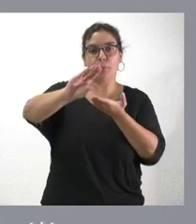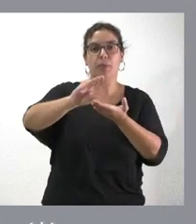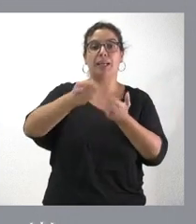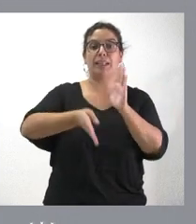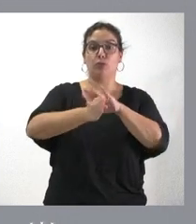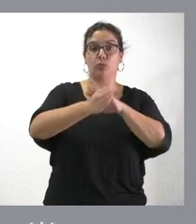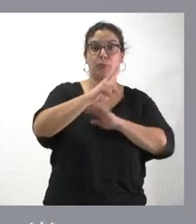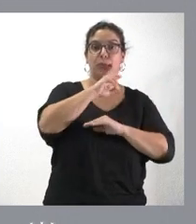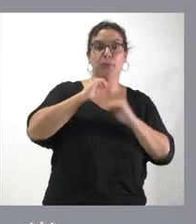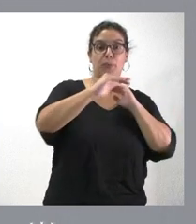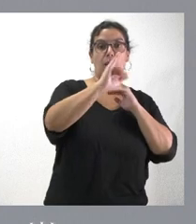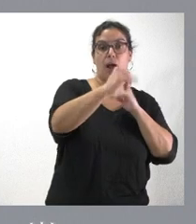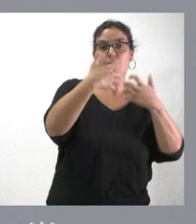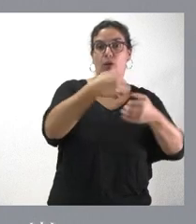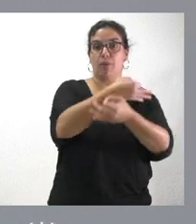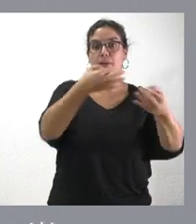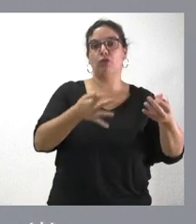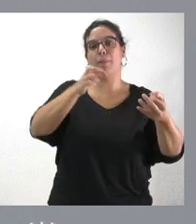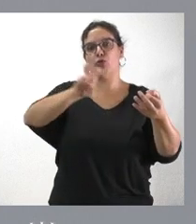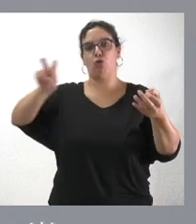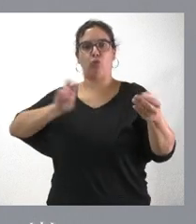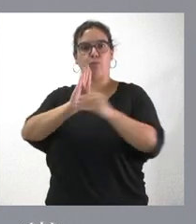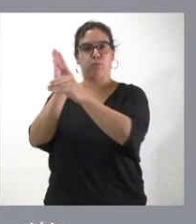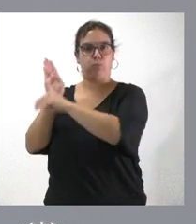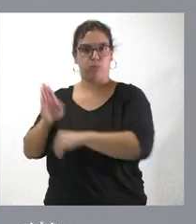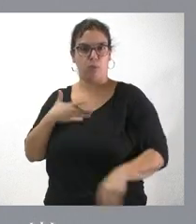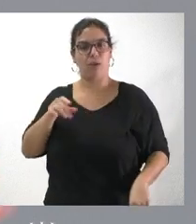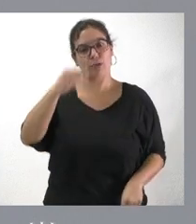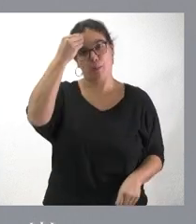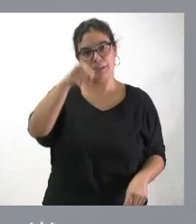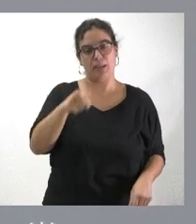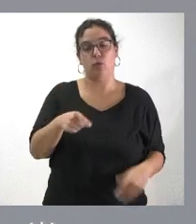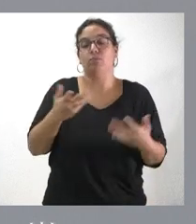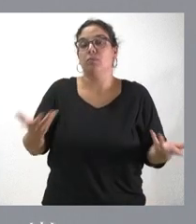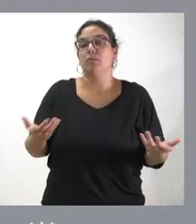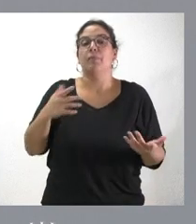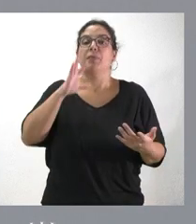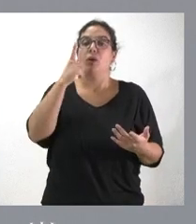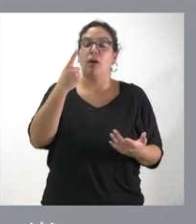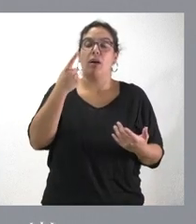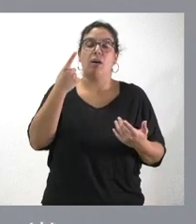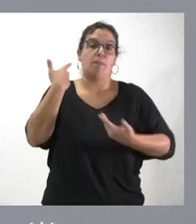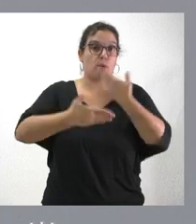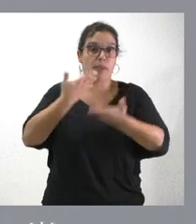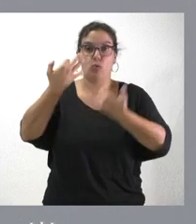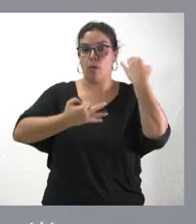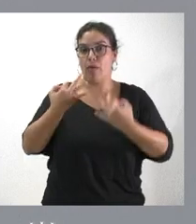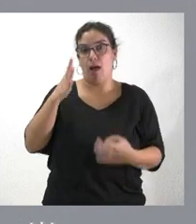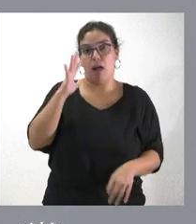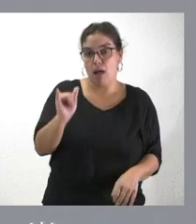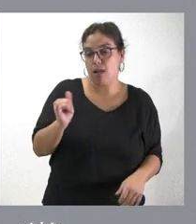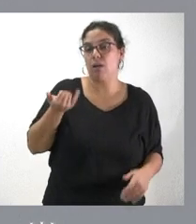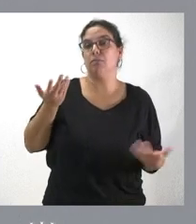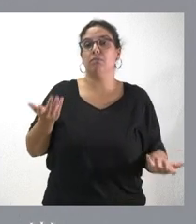garanticen también su funcionamiento. Esto es lo que nosotros pensamos. A partir de ahí, pues hay un procedimiento judicial. Lo que